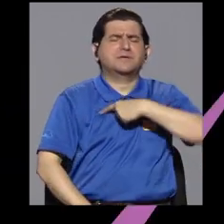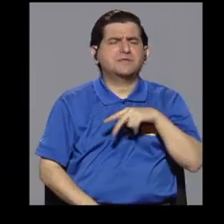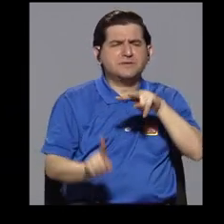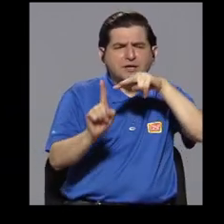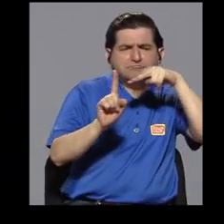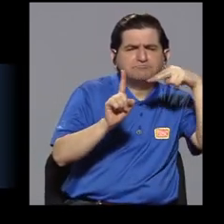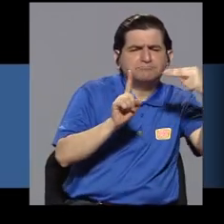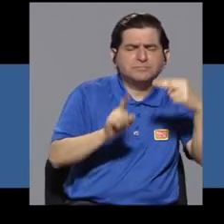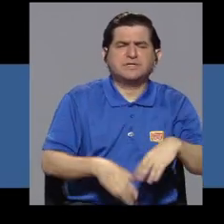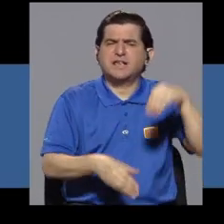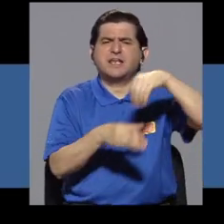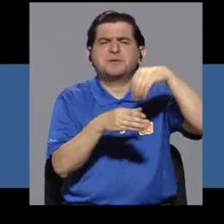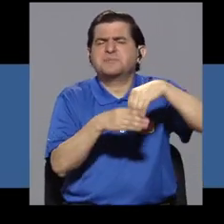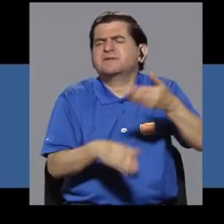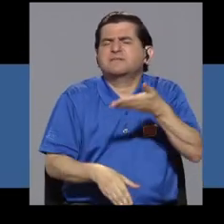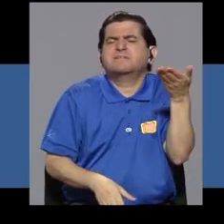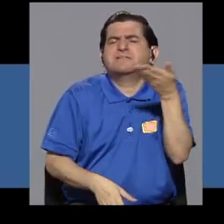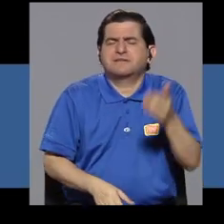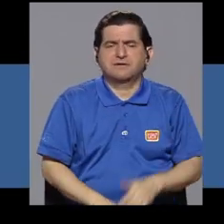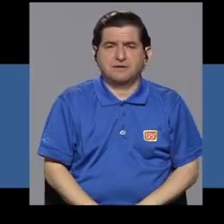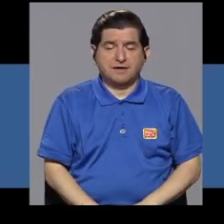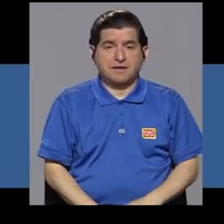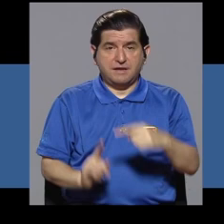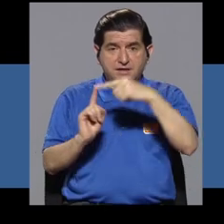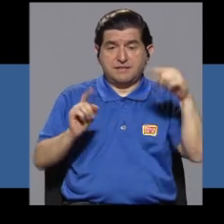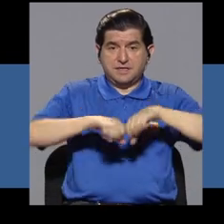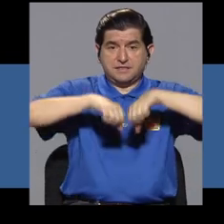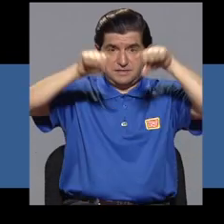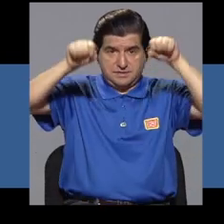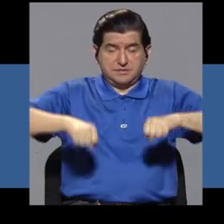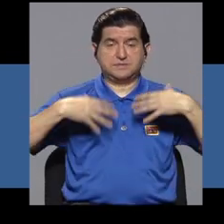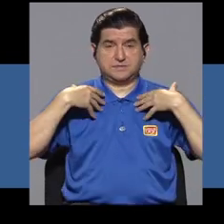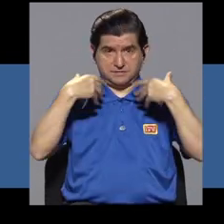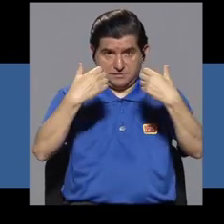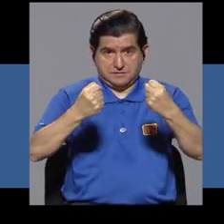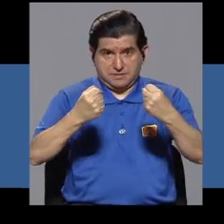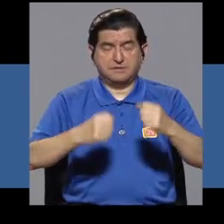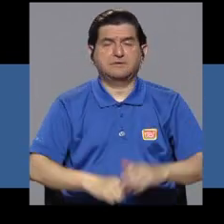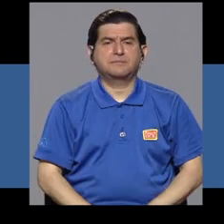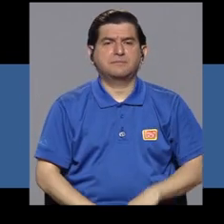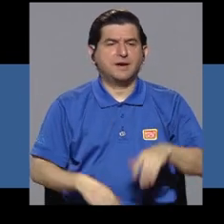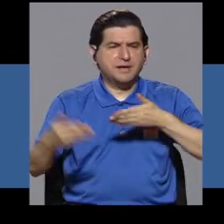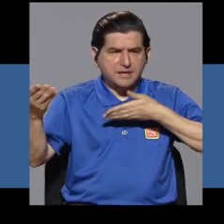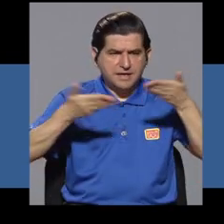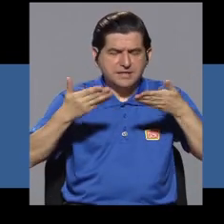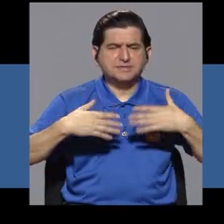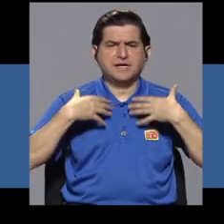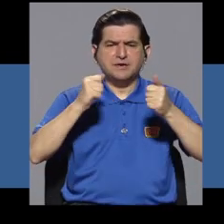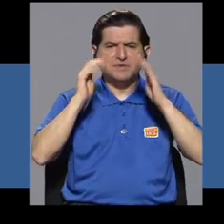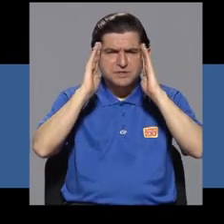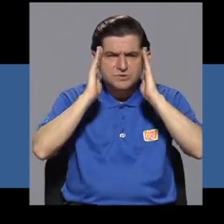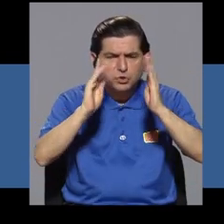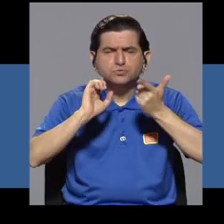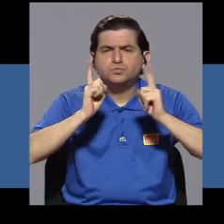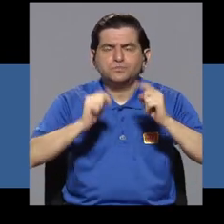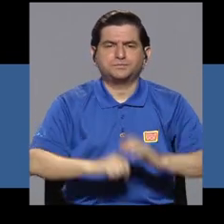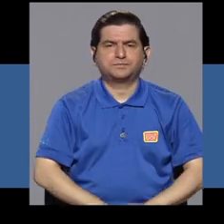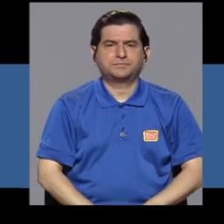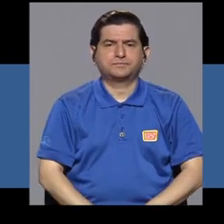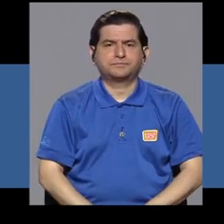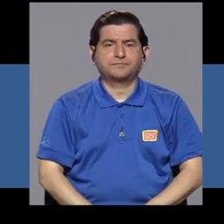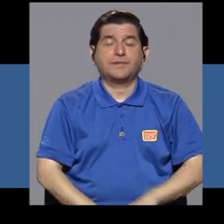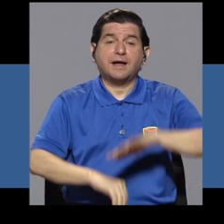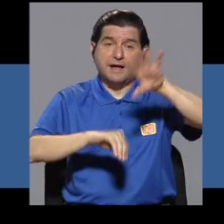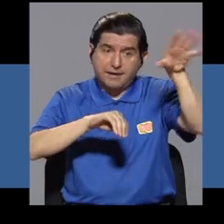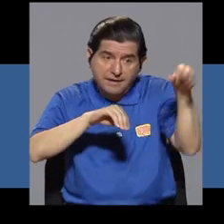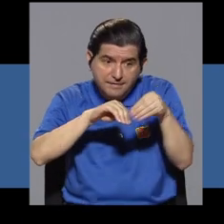visualizar en qué se está invirtiendo por parte del Sistema de Salud en los servicios de salud. Y por